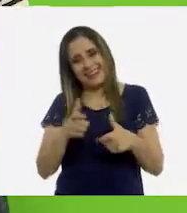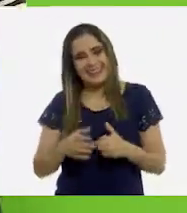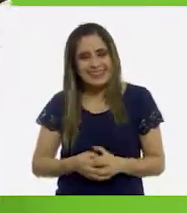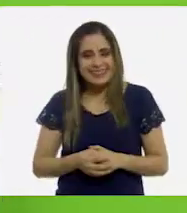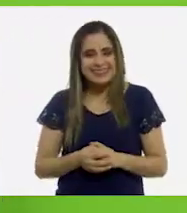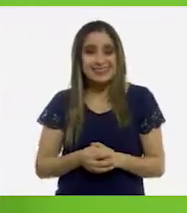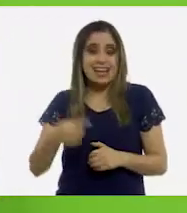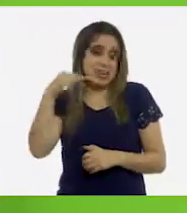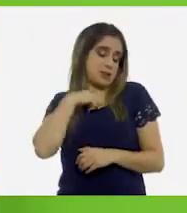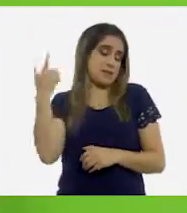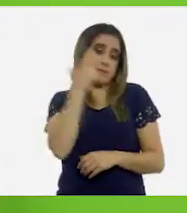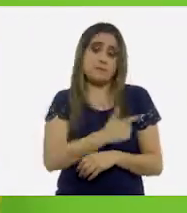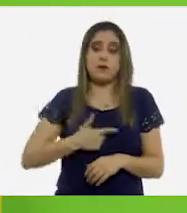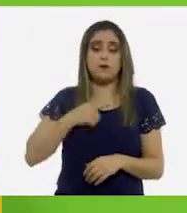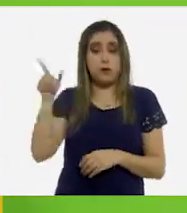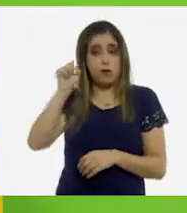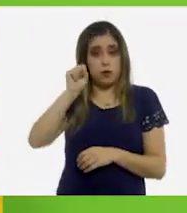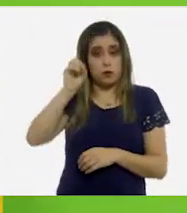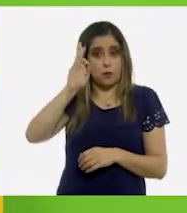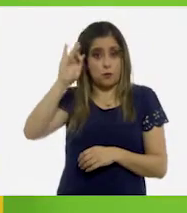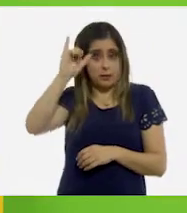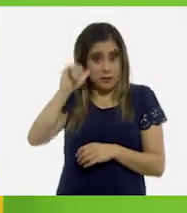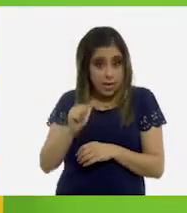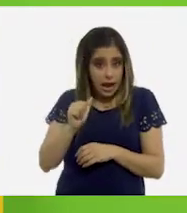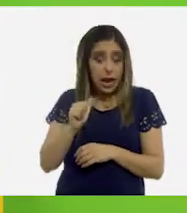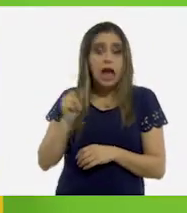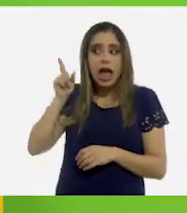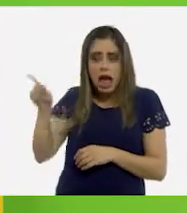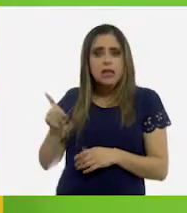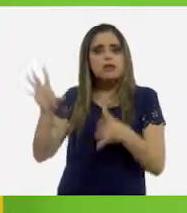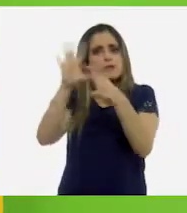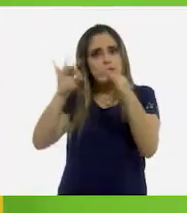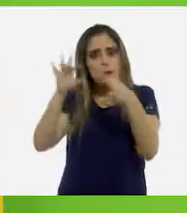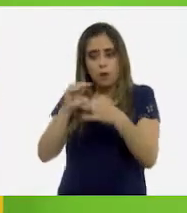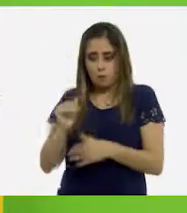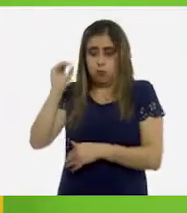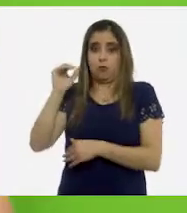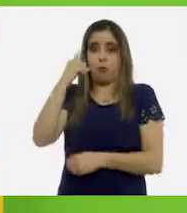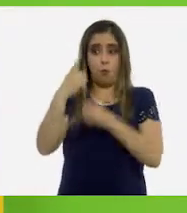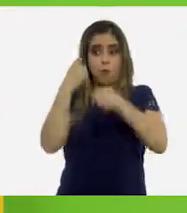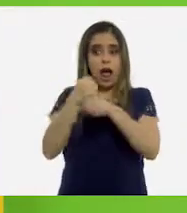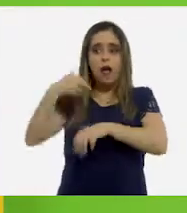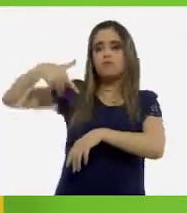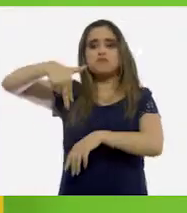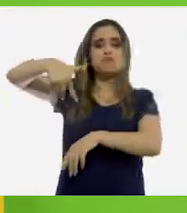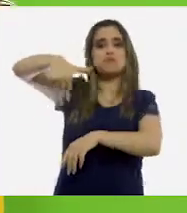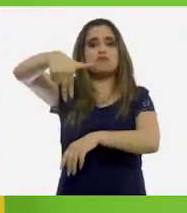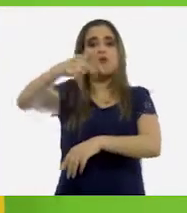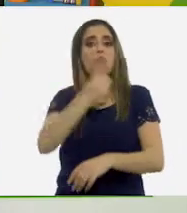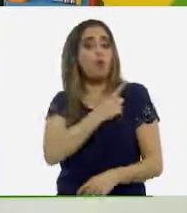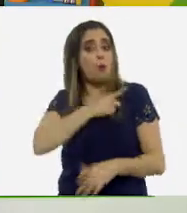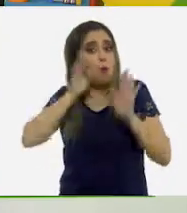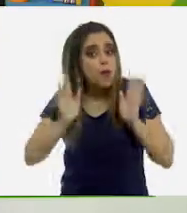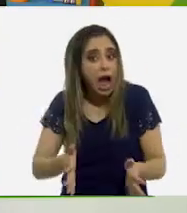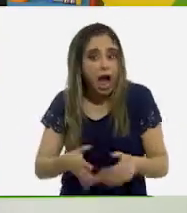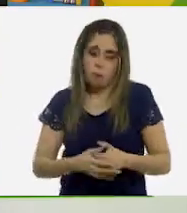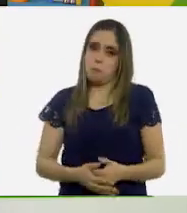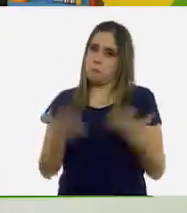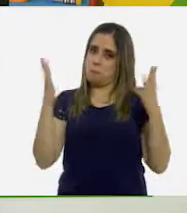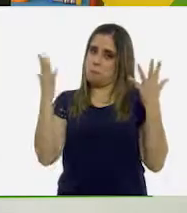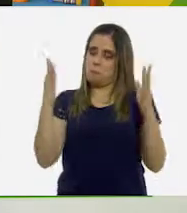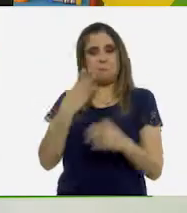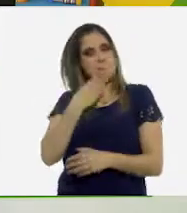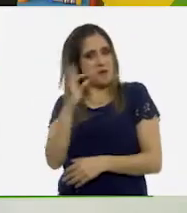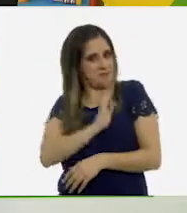A mí me gustó que Sofía nos compartió que comenzó a caminar cuando cumplió un año de edad. ¡Muy bien, Sofía!